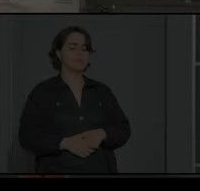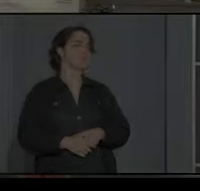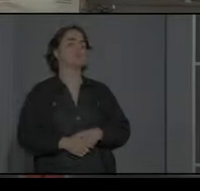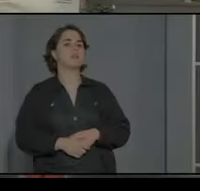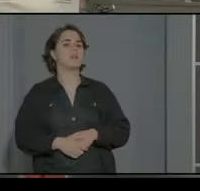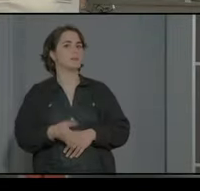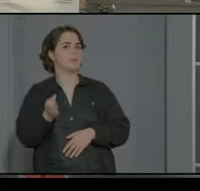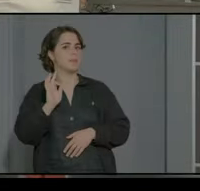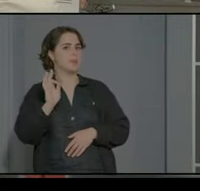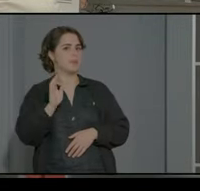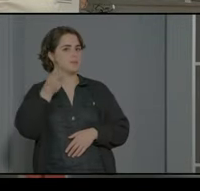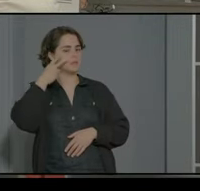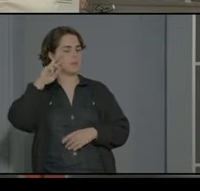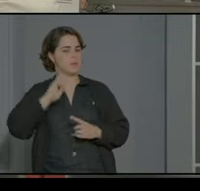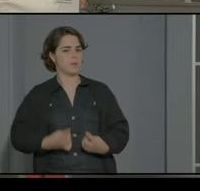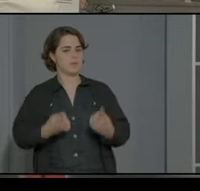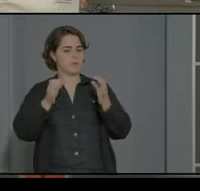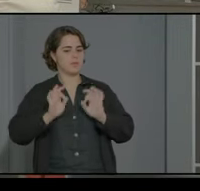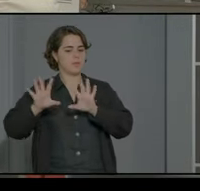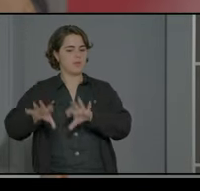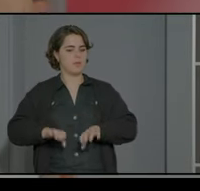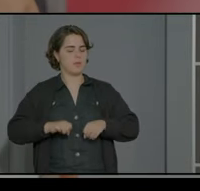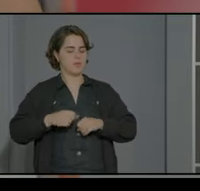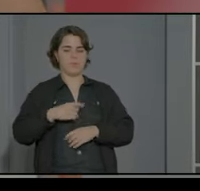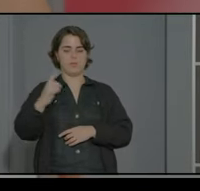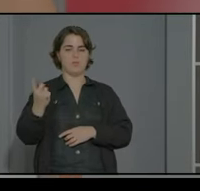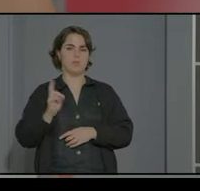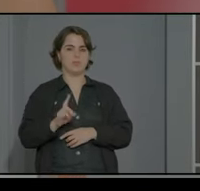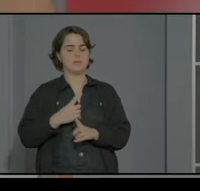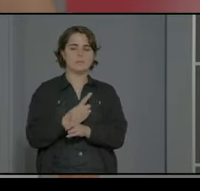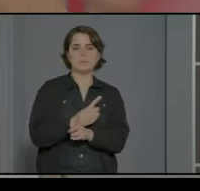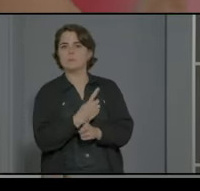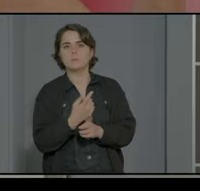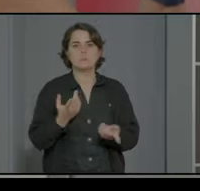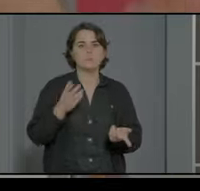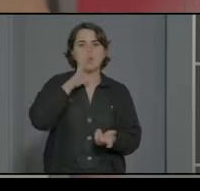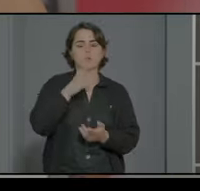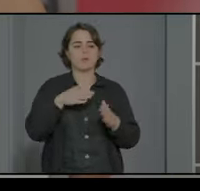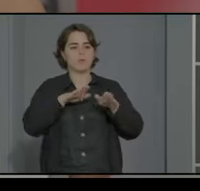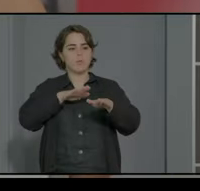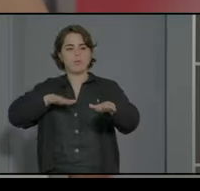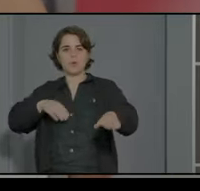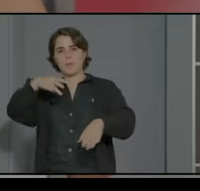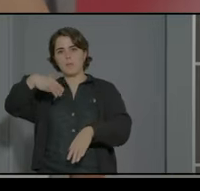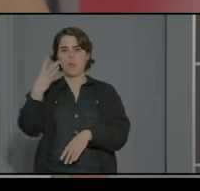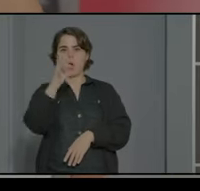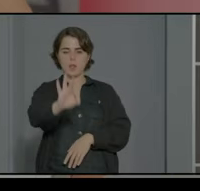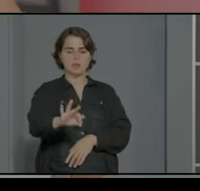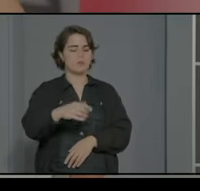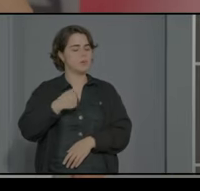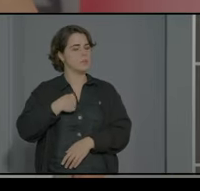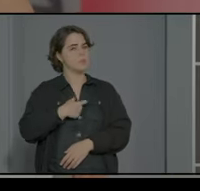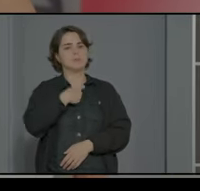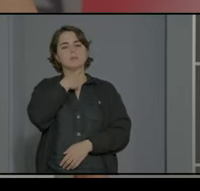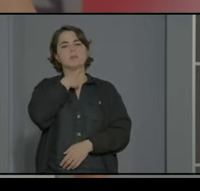la verdad que he tenido una primera experiencia de acogida cuando he llegado aquí que llegaba de los nervios con los atascos de la M40 y venía ya